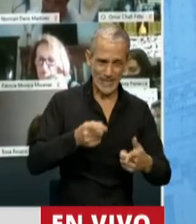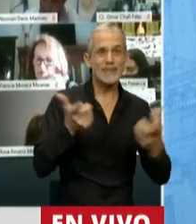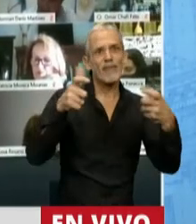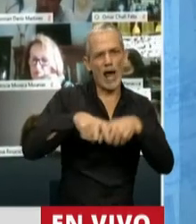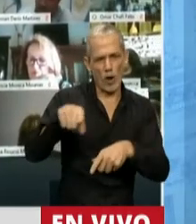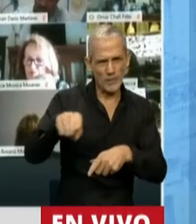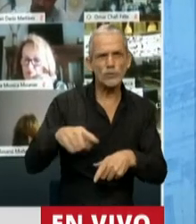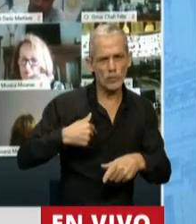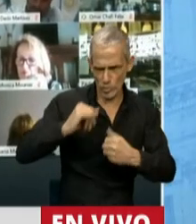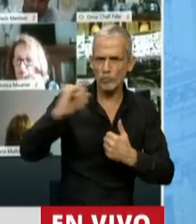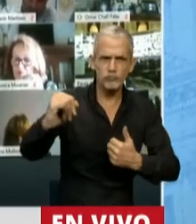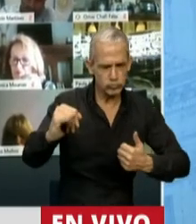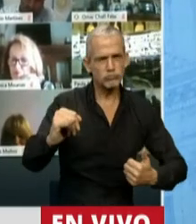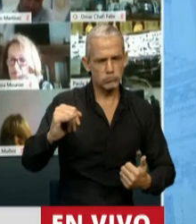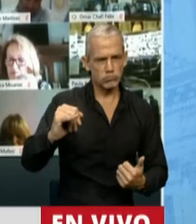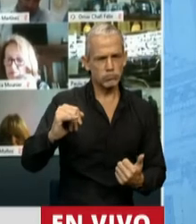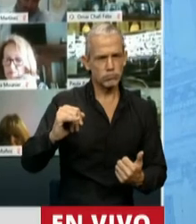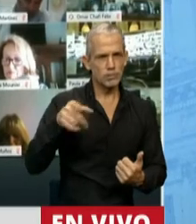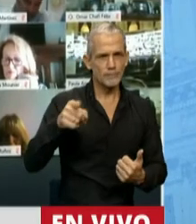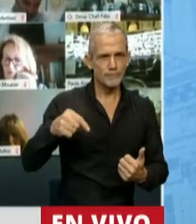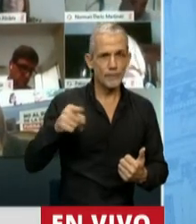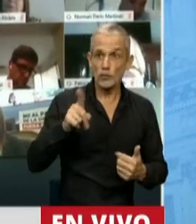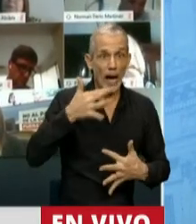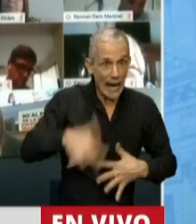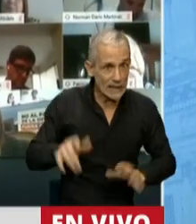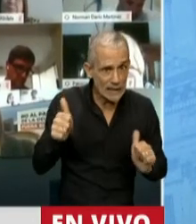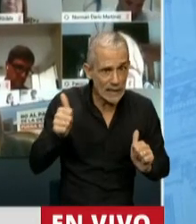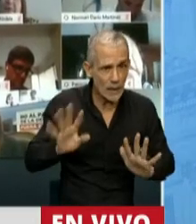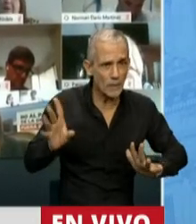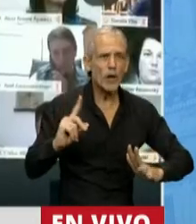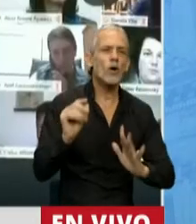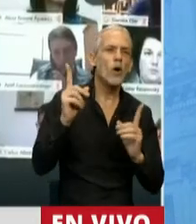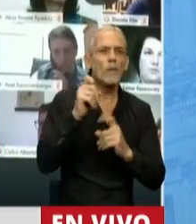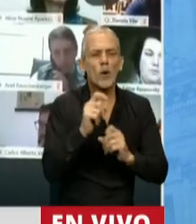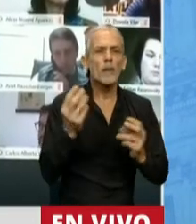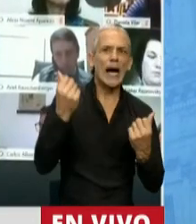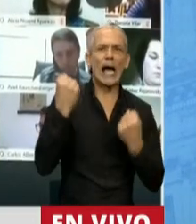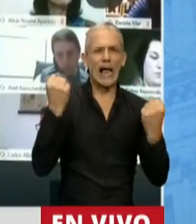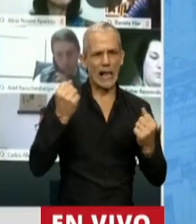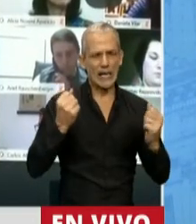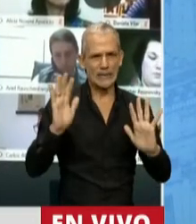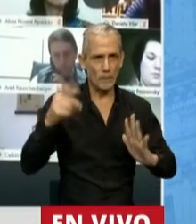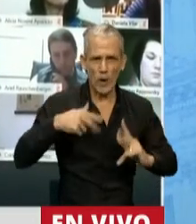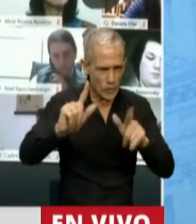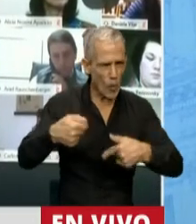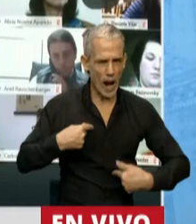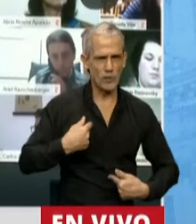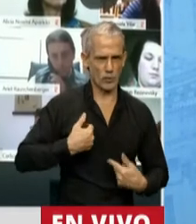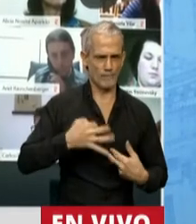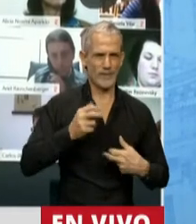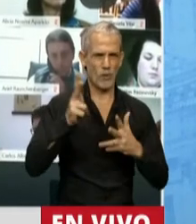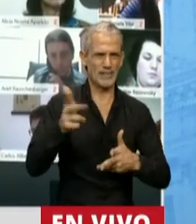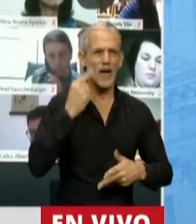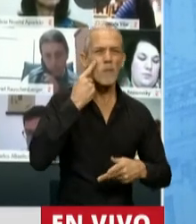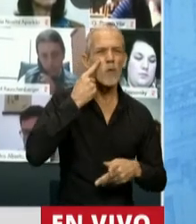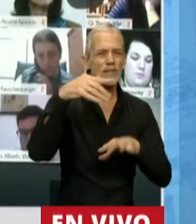comisión, que debo decir que lo interpreta. Pero bueno, hay dificultades económicas, pero no puedo dejar de decirlo. Los